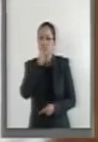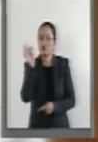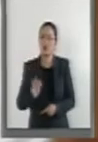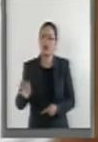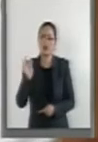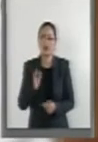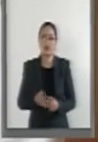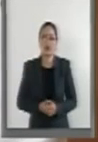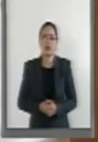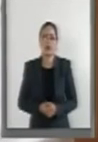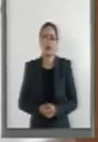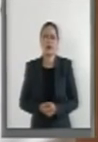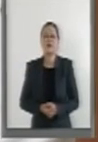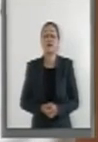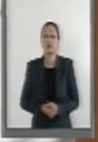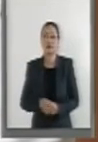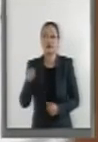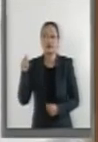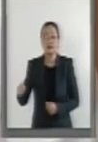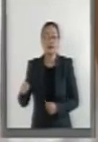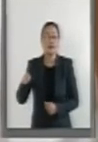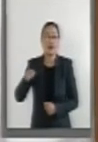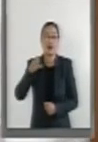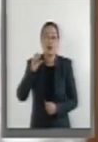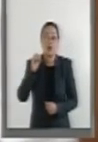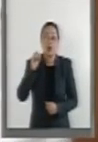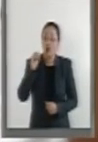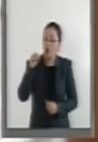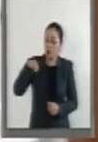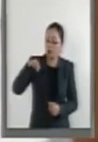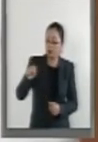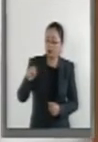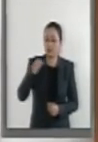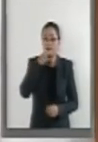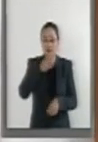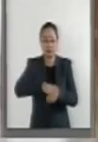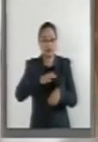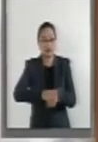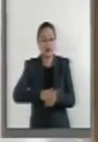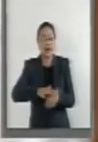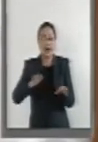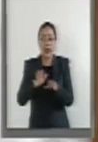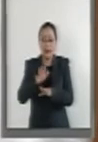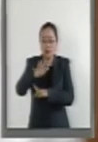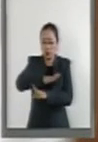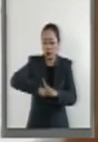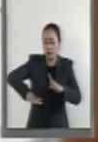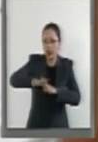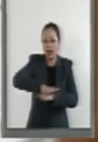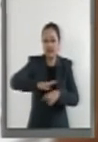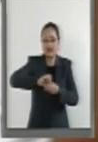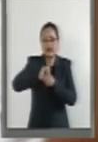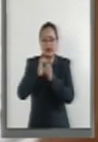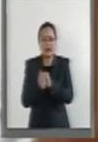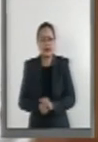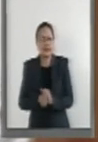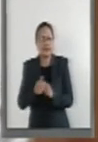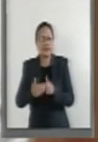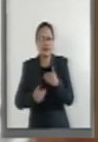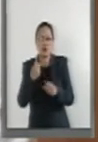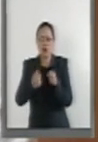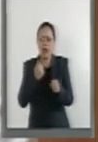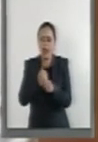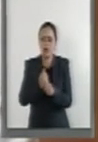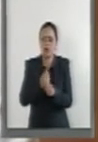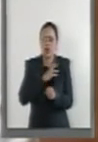Por su parte, la Organización Mundial de la Salud ha advertido que el cambio climático causará anualmente unas 250 mil